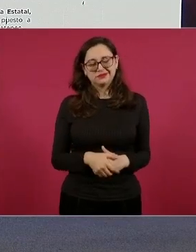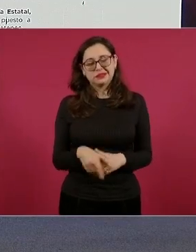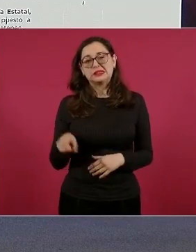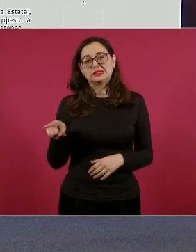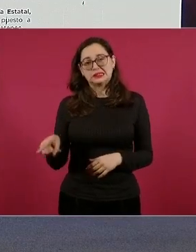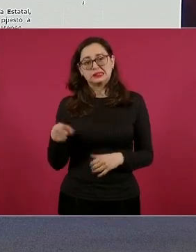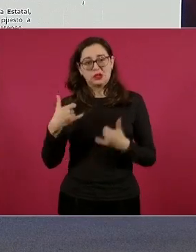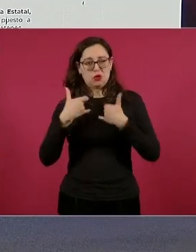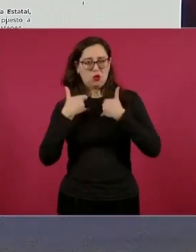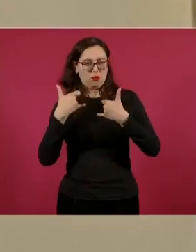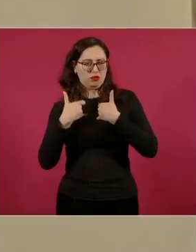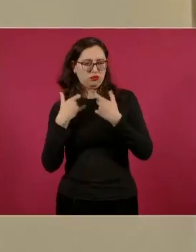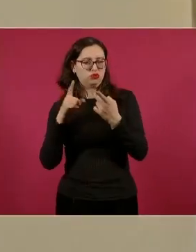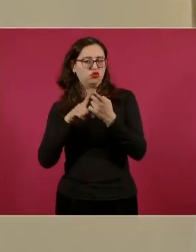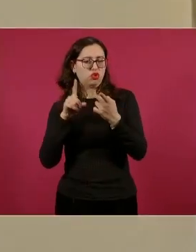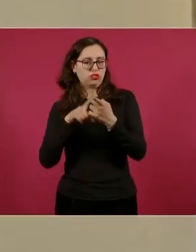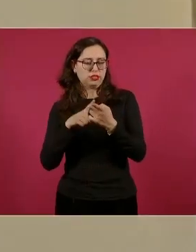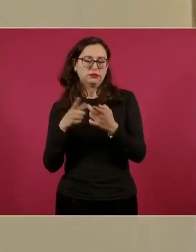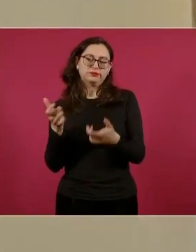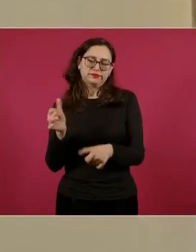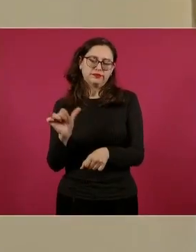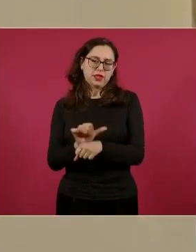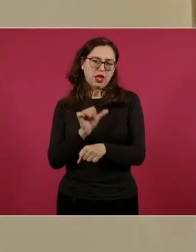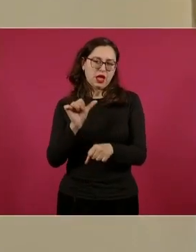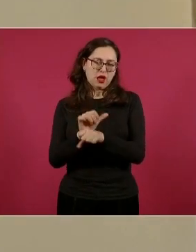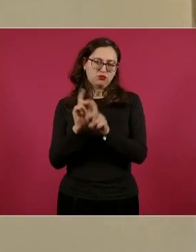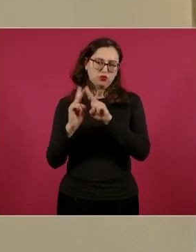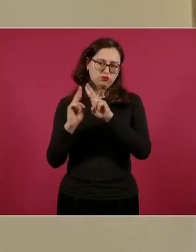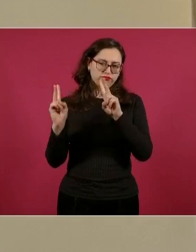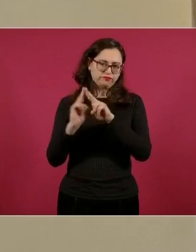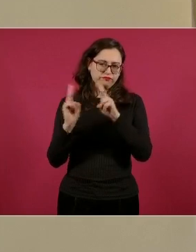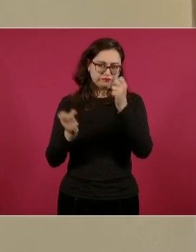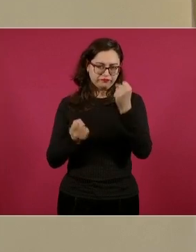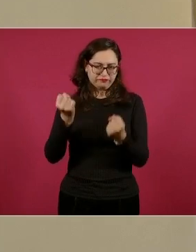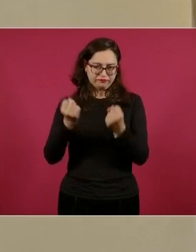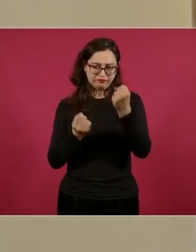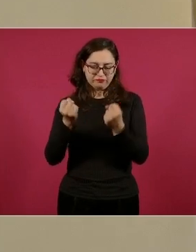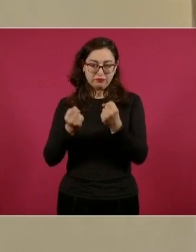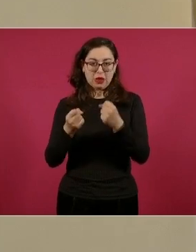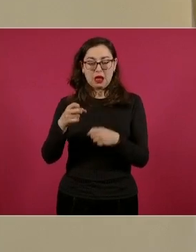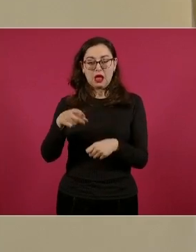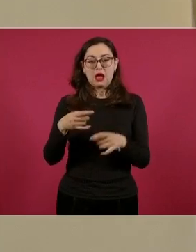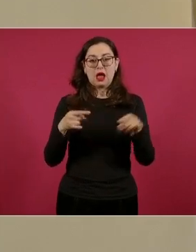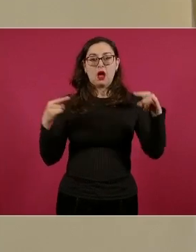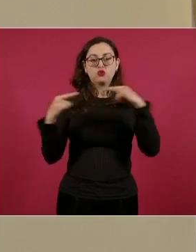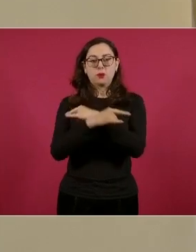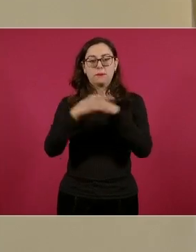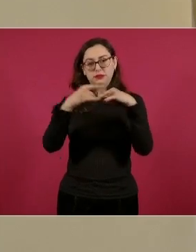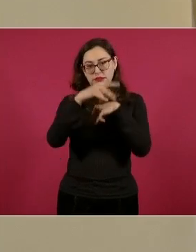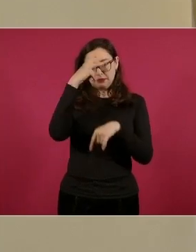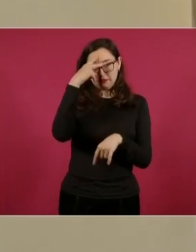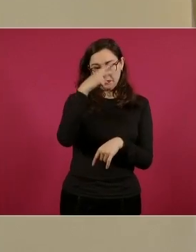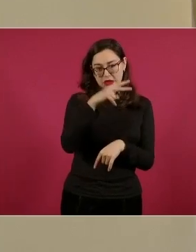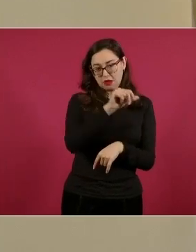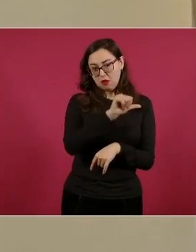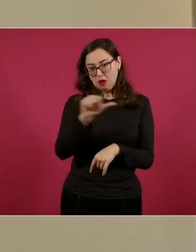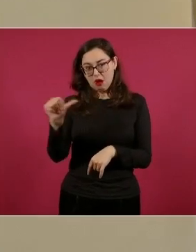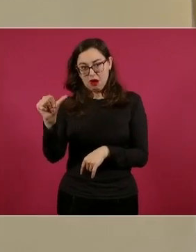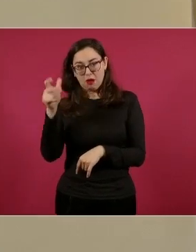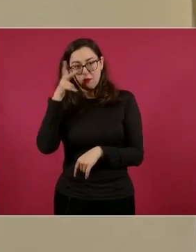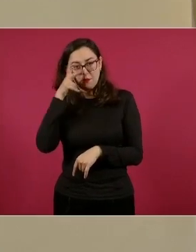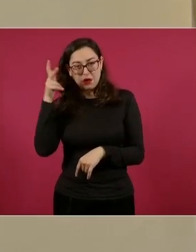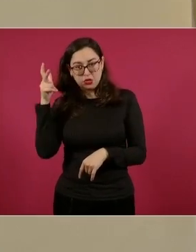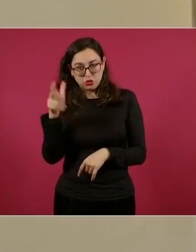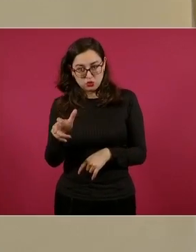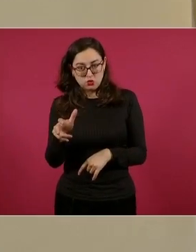su padre a bordo de un vehículo de carga en la autopista México-Pachuca, esto el 28 de junio pasado a la altura